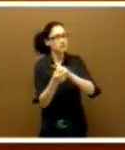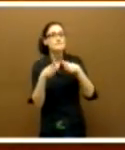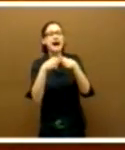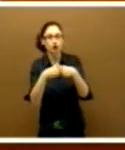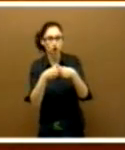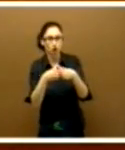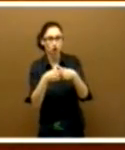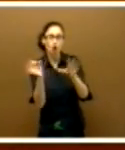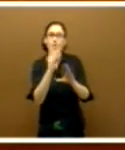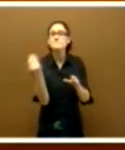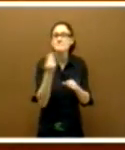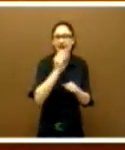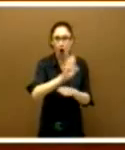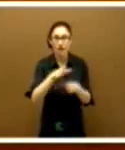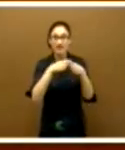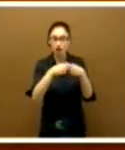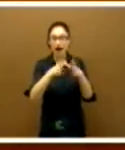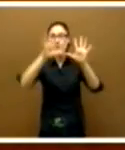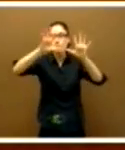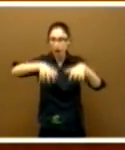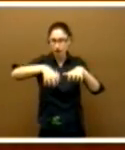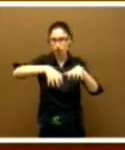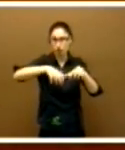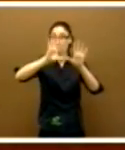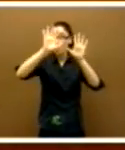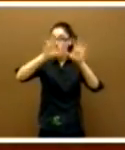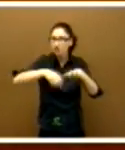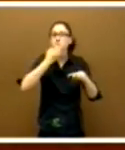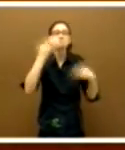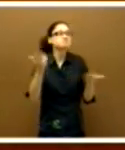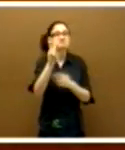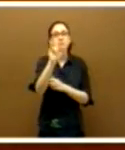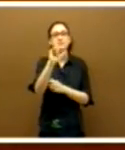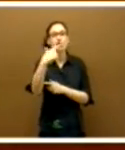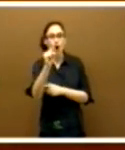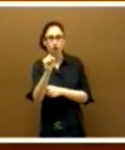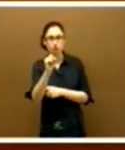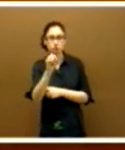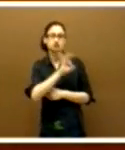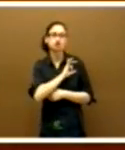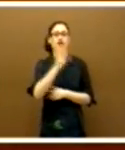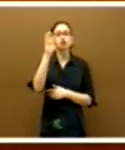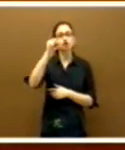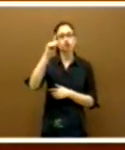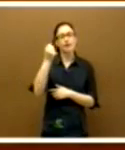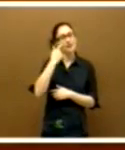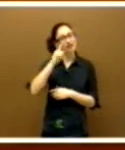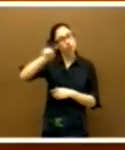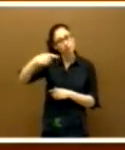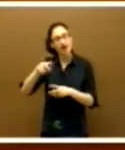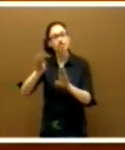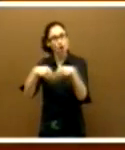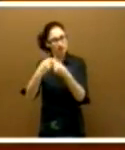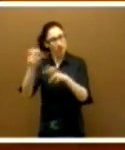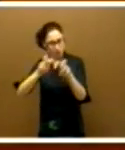o, mejor, del barco al puerto, a un puerto pesquero, al puerto de Vigo, señora Tortonda, para que luego pueda buscar la documentación.